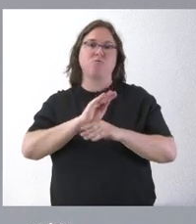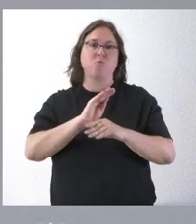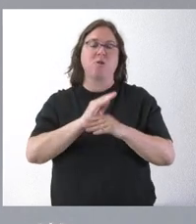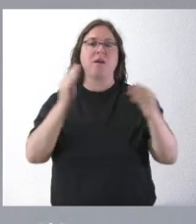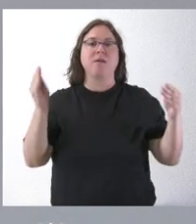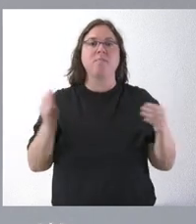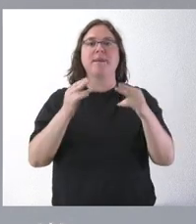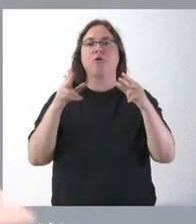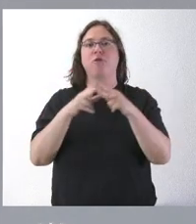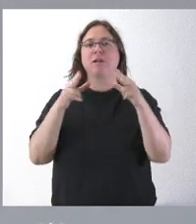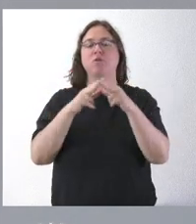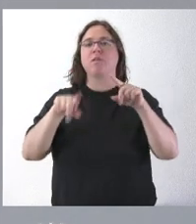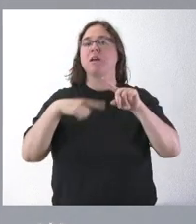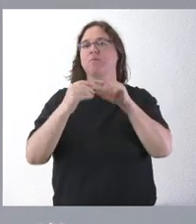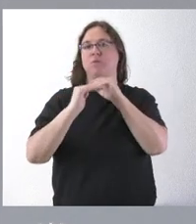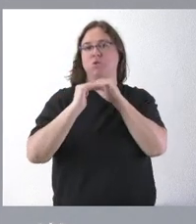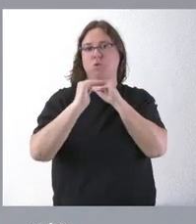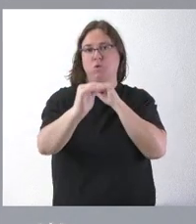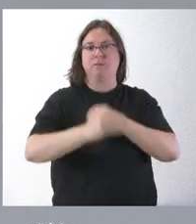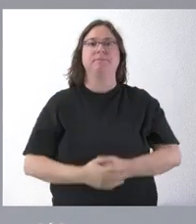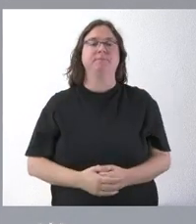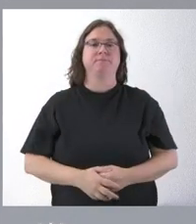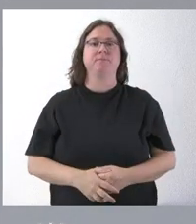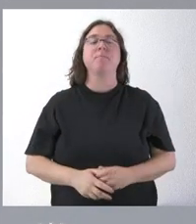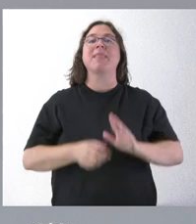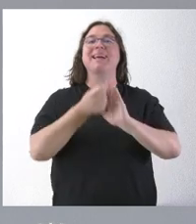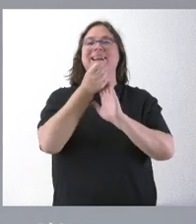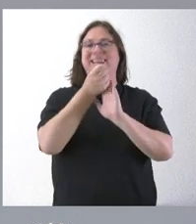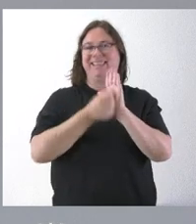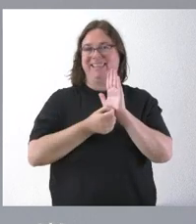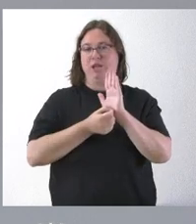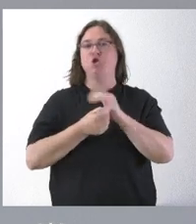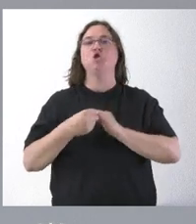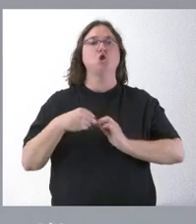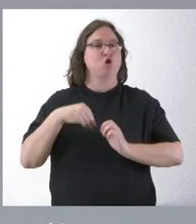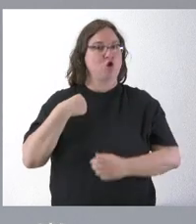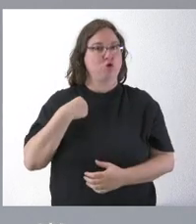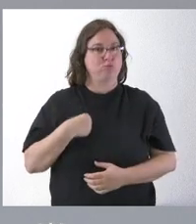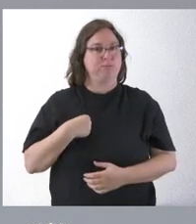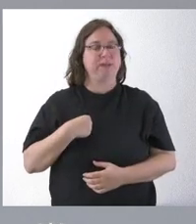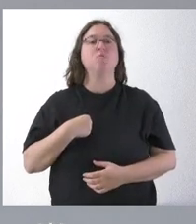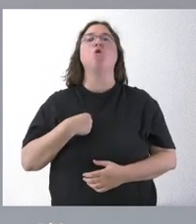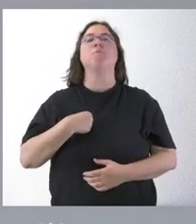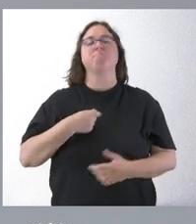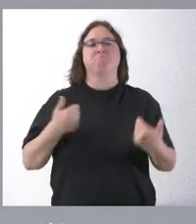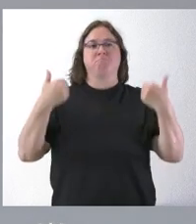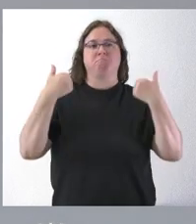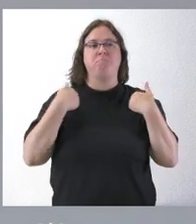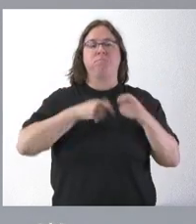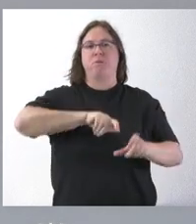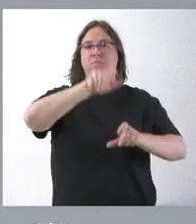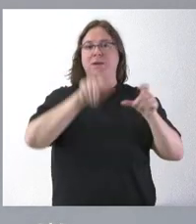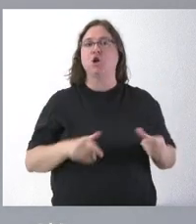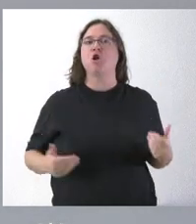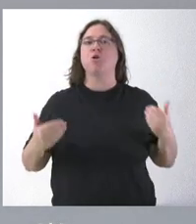sostenibilidad. Aplicando también los mismos criterios objetivos que antes les he comentado, por población, por competencias mayores de